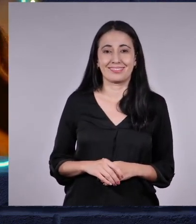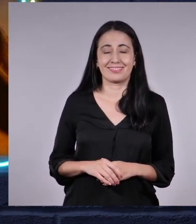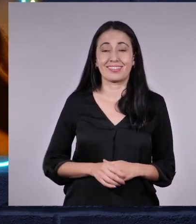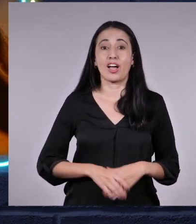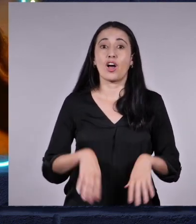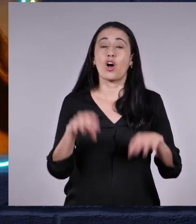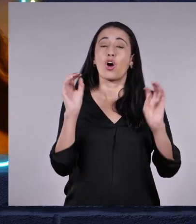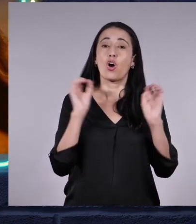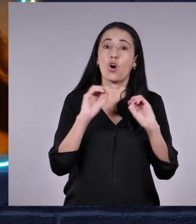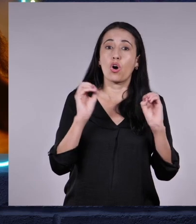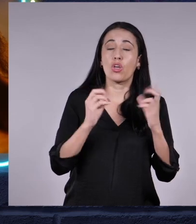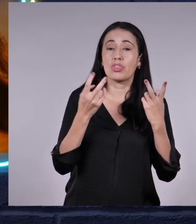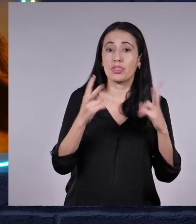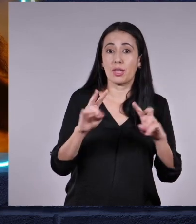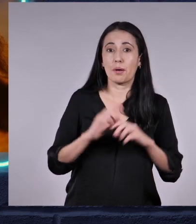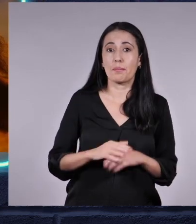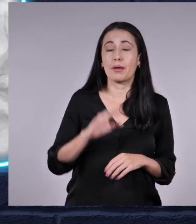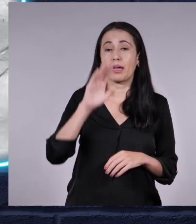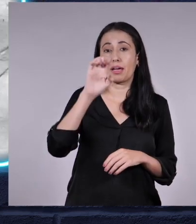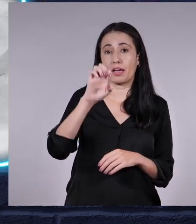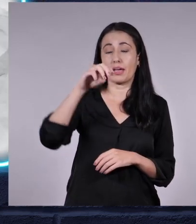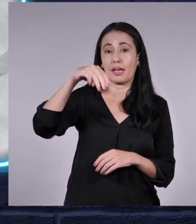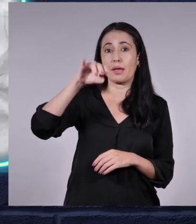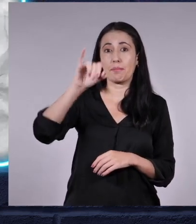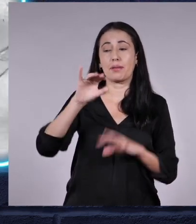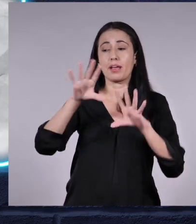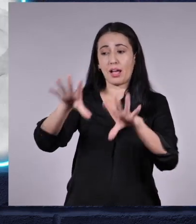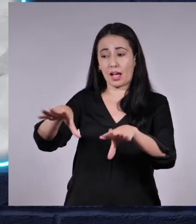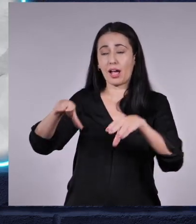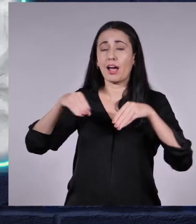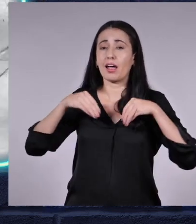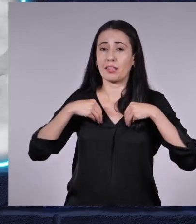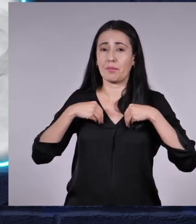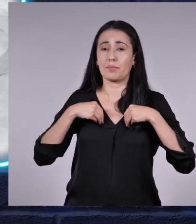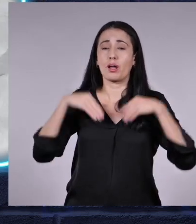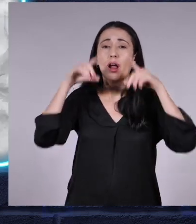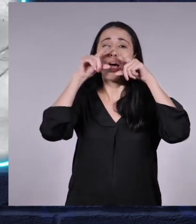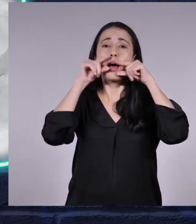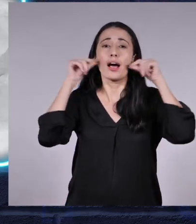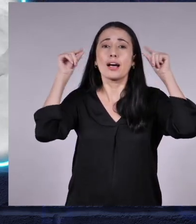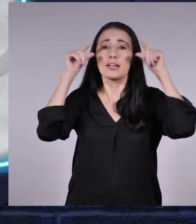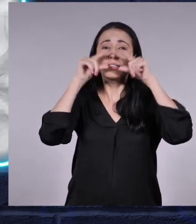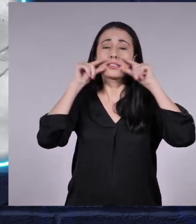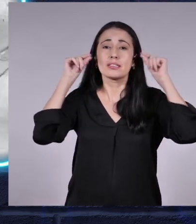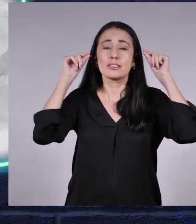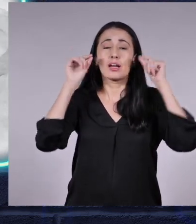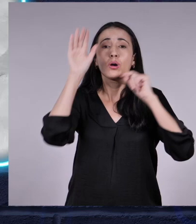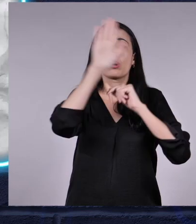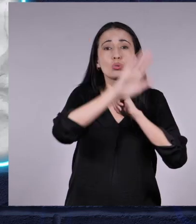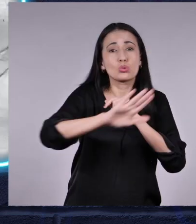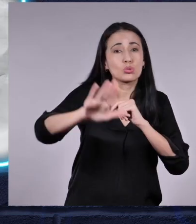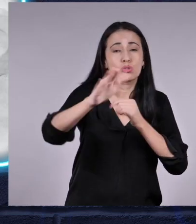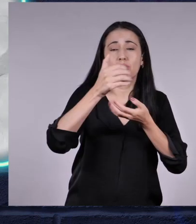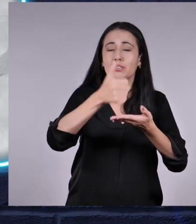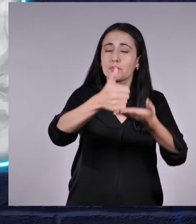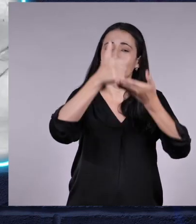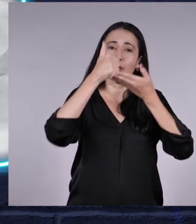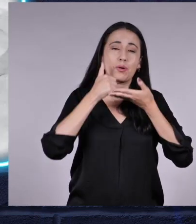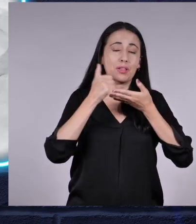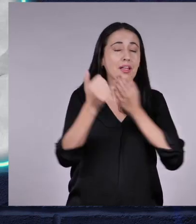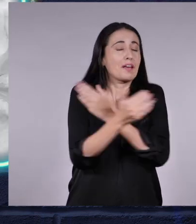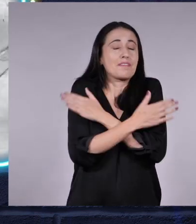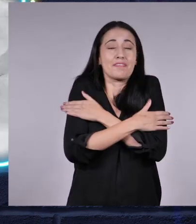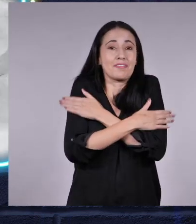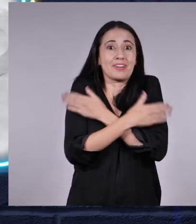O, por ejemplo, mi amiga Emilia Gamer, que adoptó también a una hermosa gatita. En serio, ustedes me han dado tantas